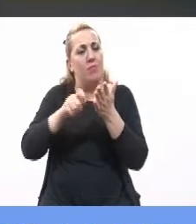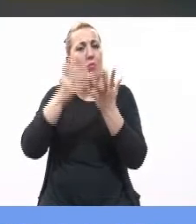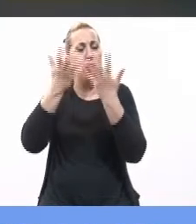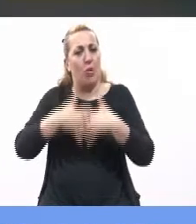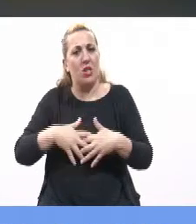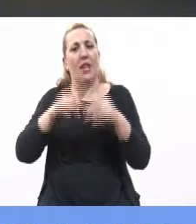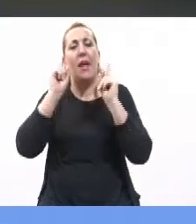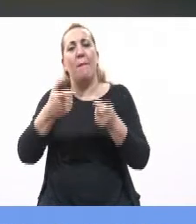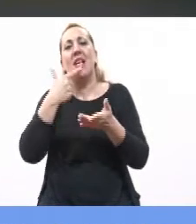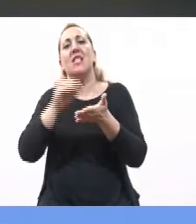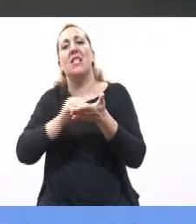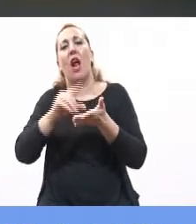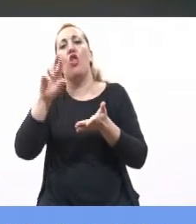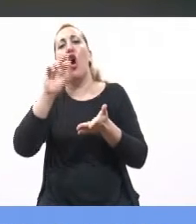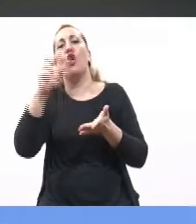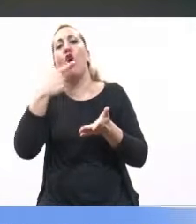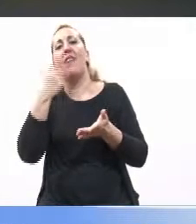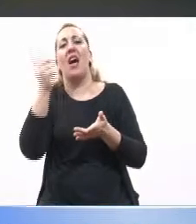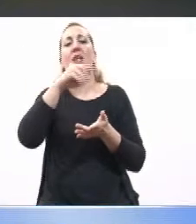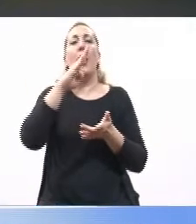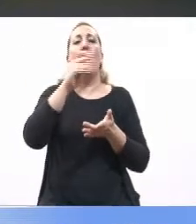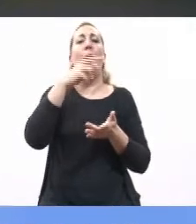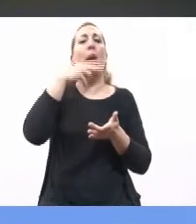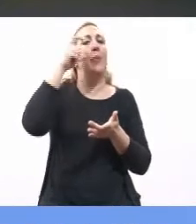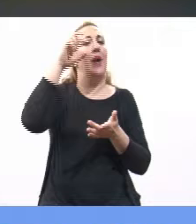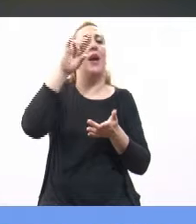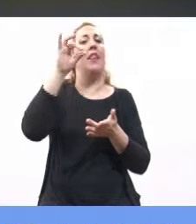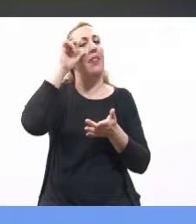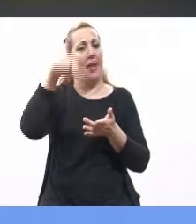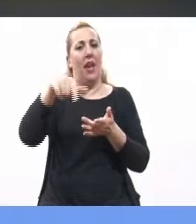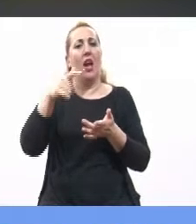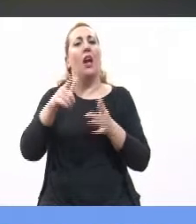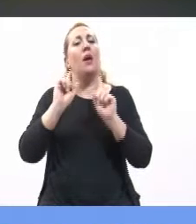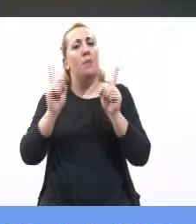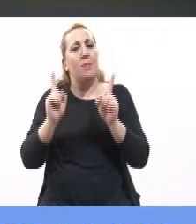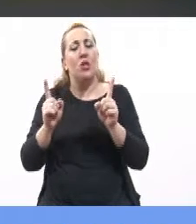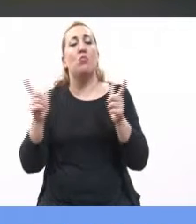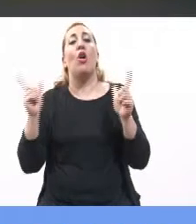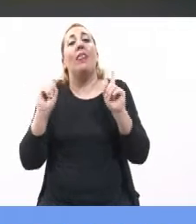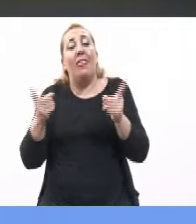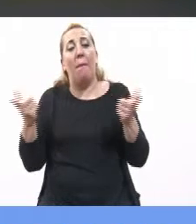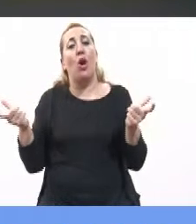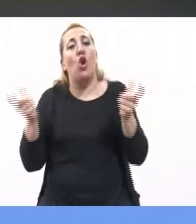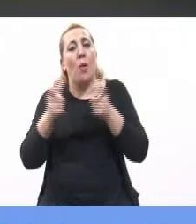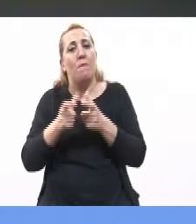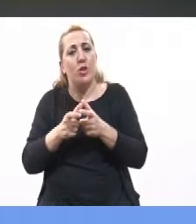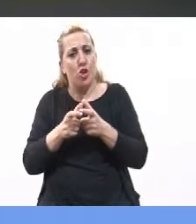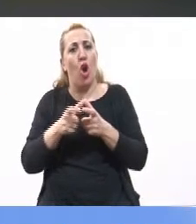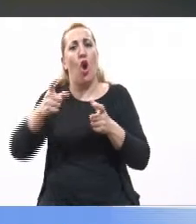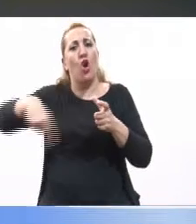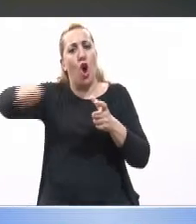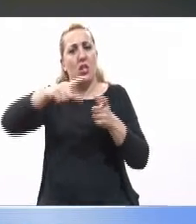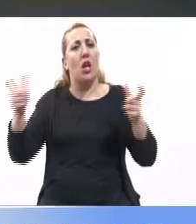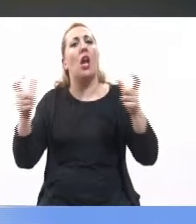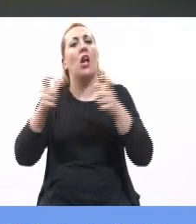senadora López Valverde que han hecho presentaciones al respecto y a las comisiones que han sido capaces